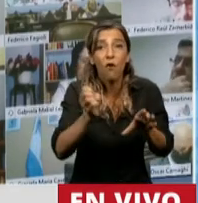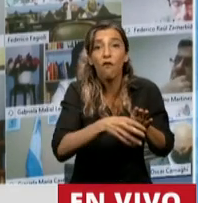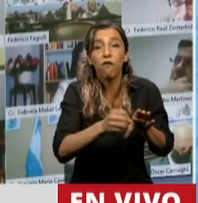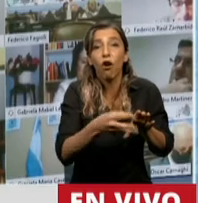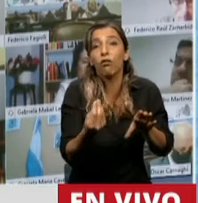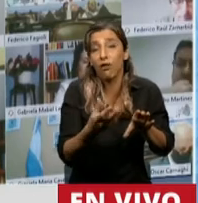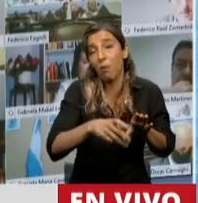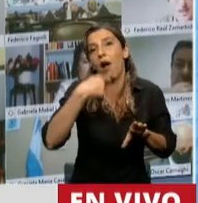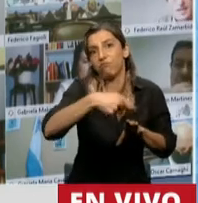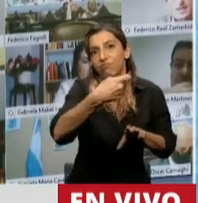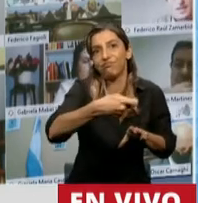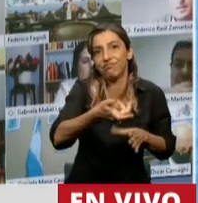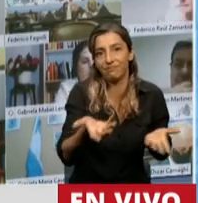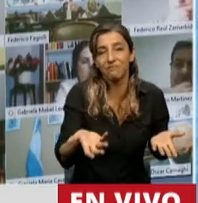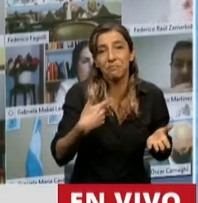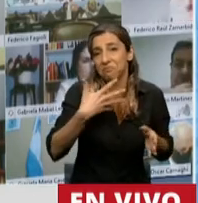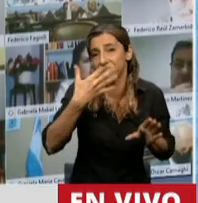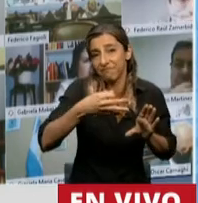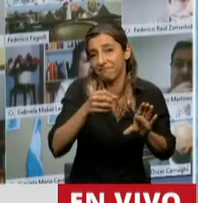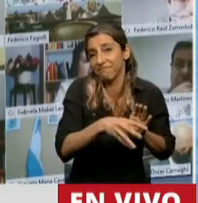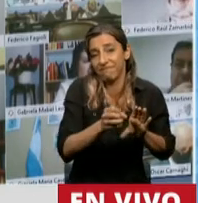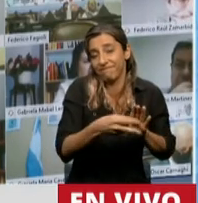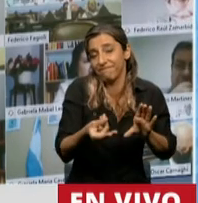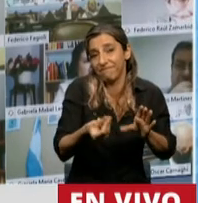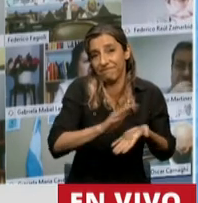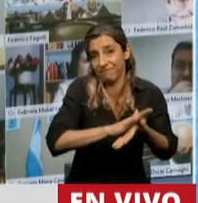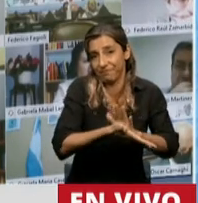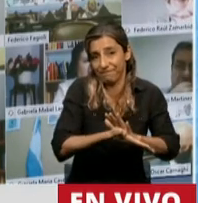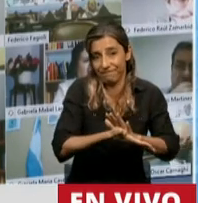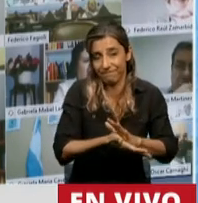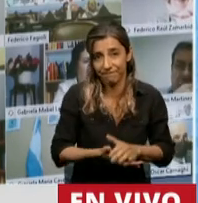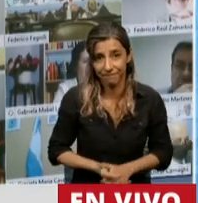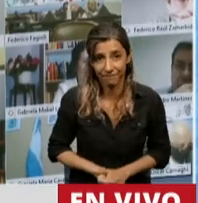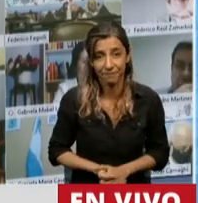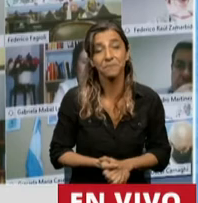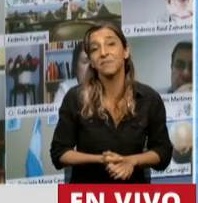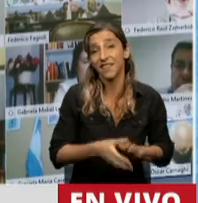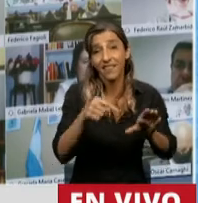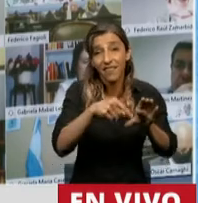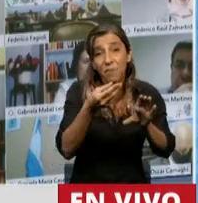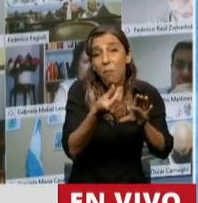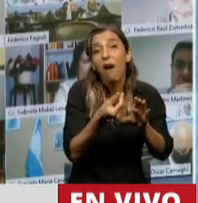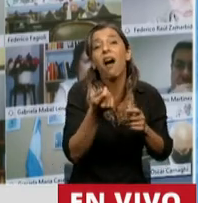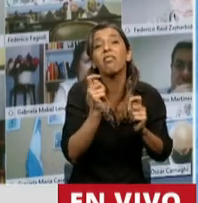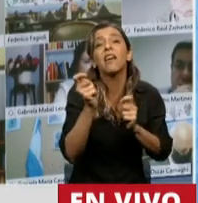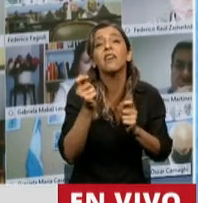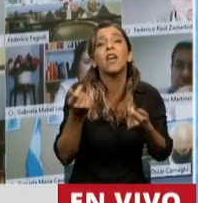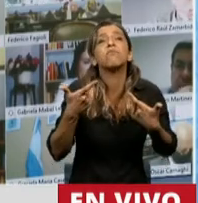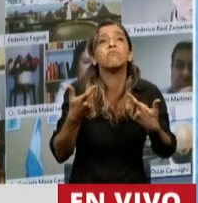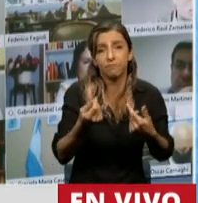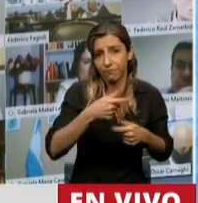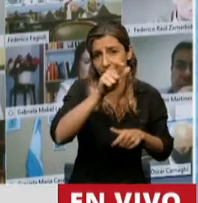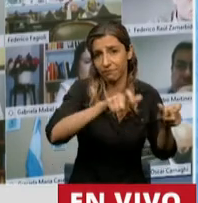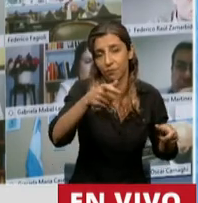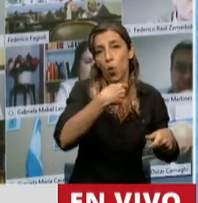desplumó el saldo real de la caja de la plata de los jubilados. Es